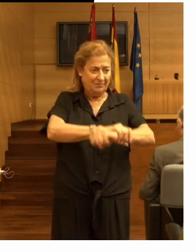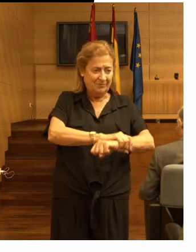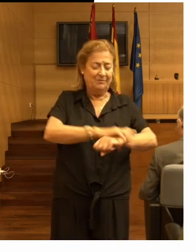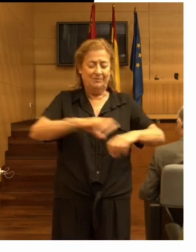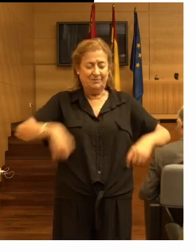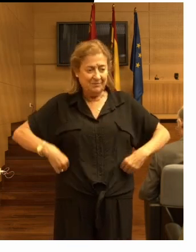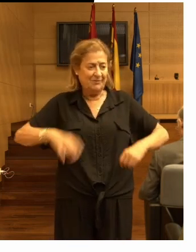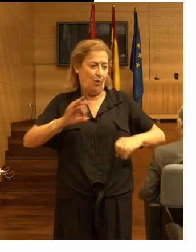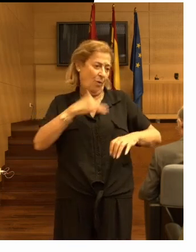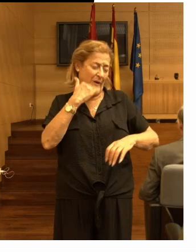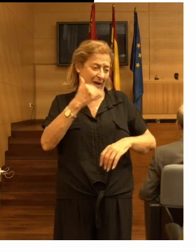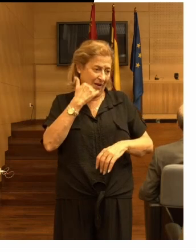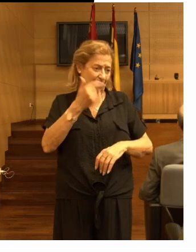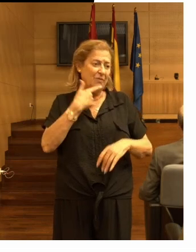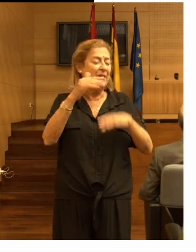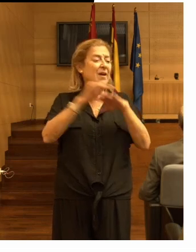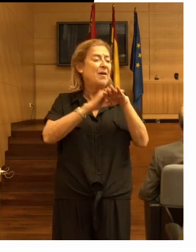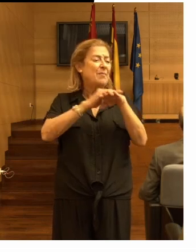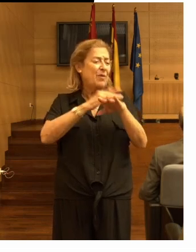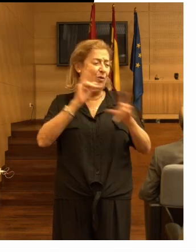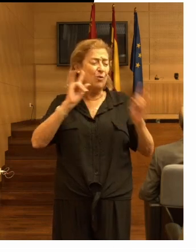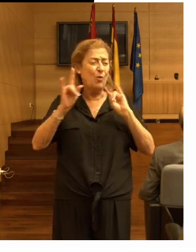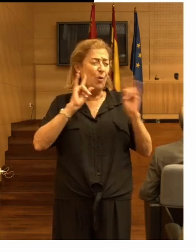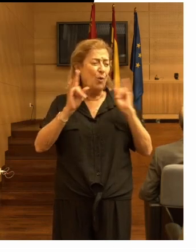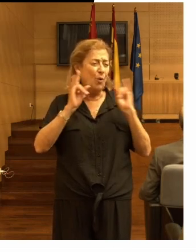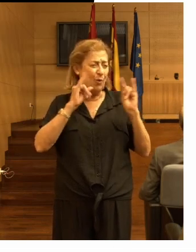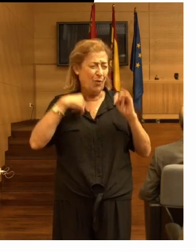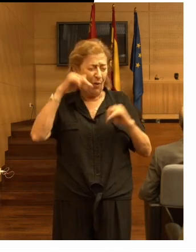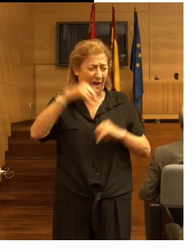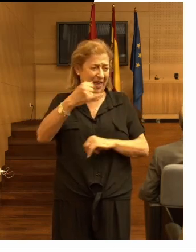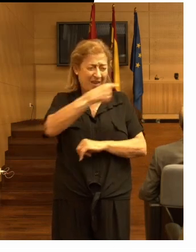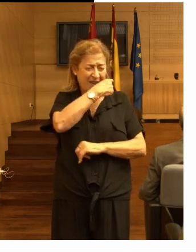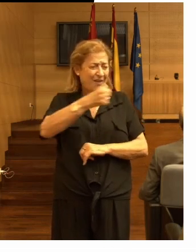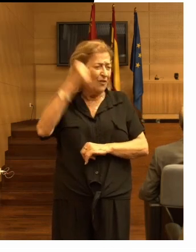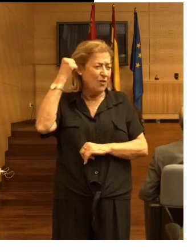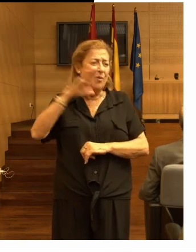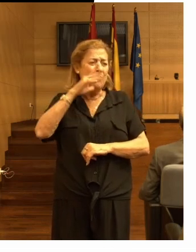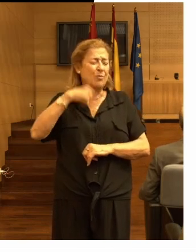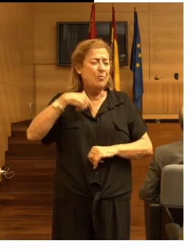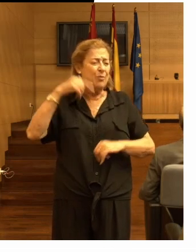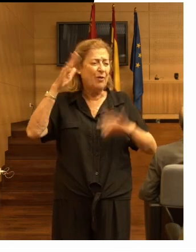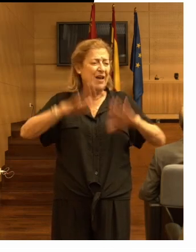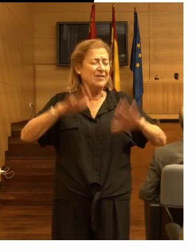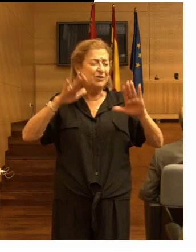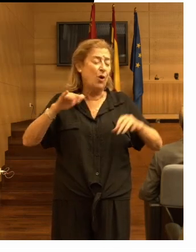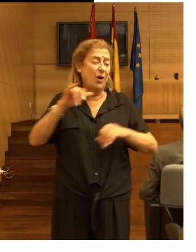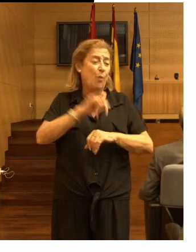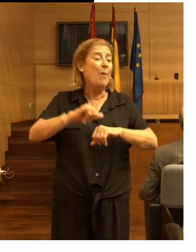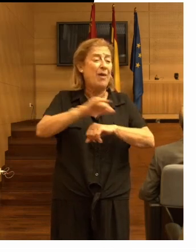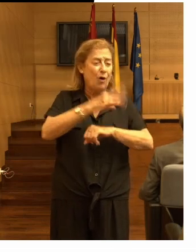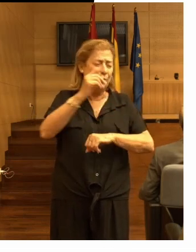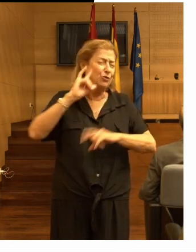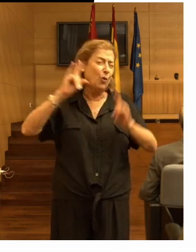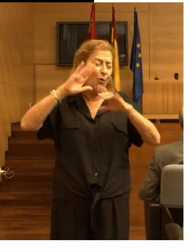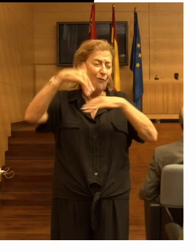y bueno disculpen el ruido que tengo aquí de fondo porque es que estoy en Nueva York y aquí siempre hay muchísimo ruido fuera